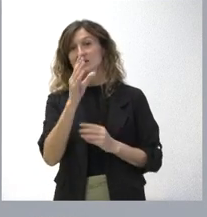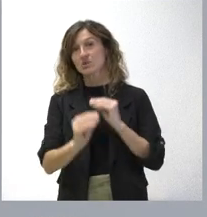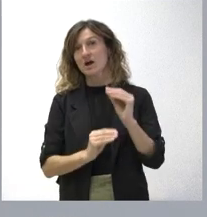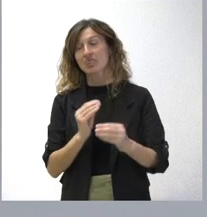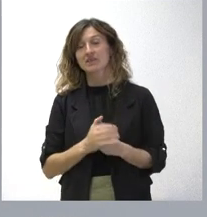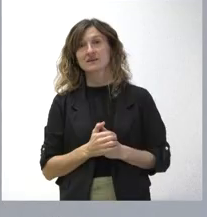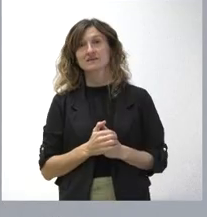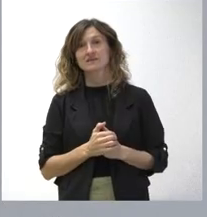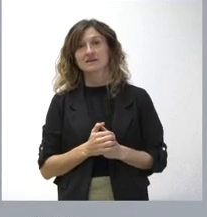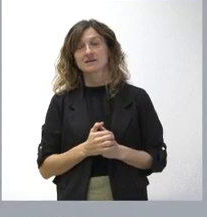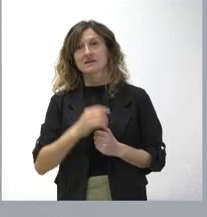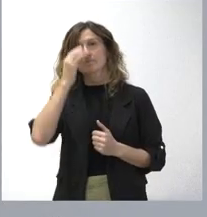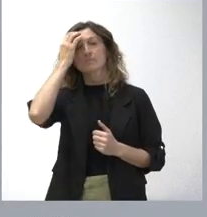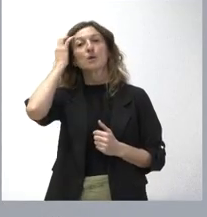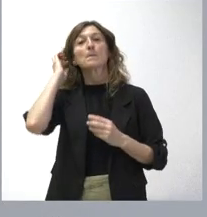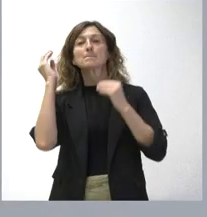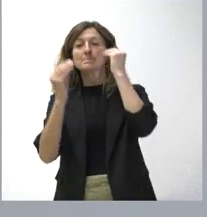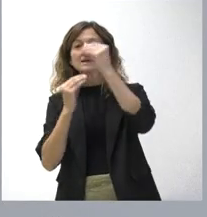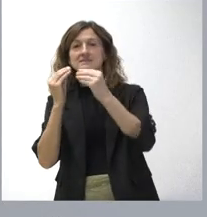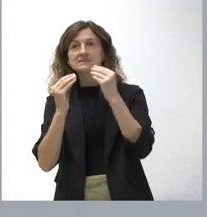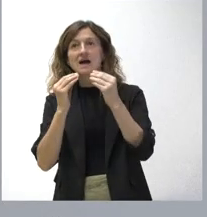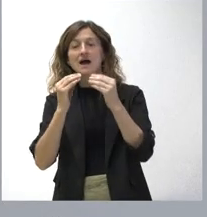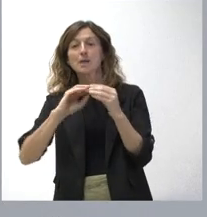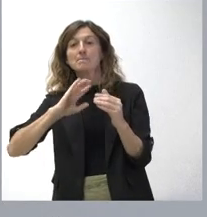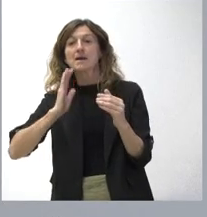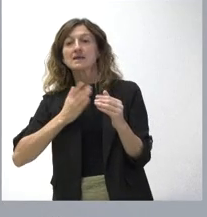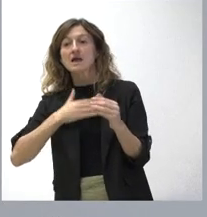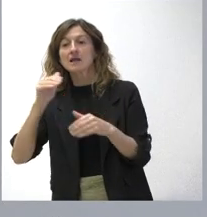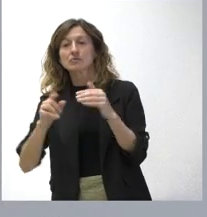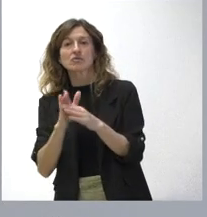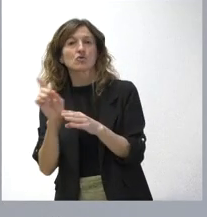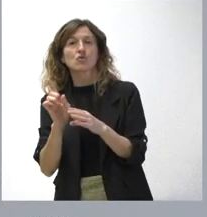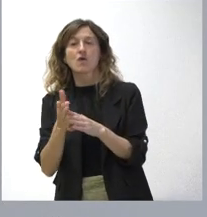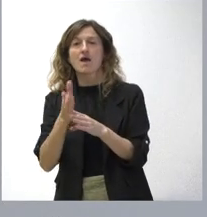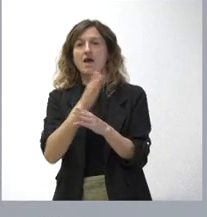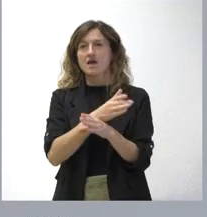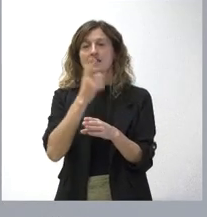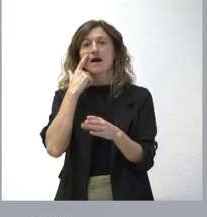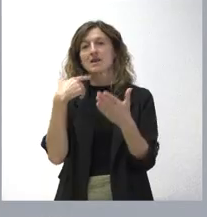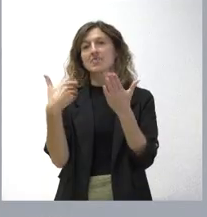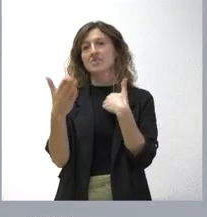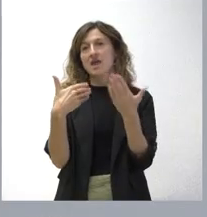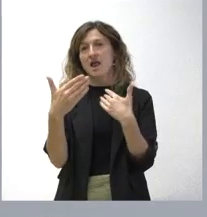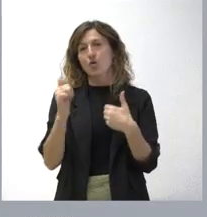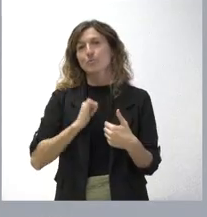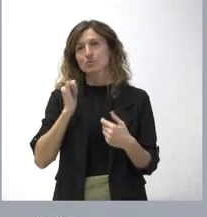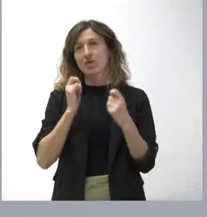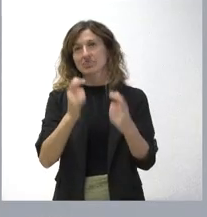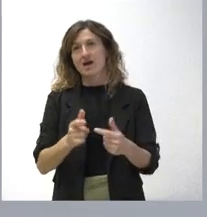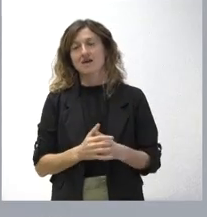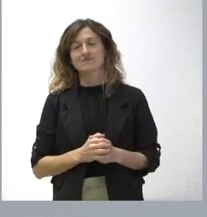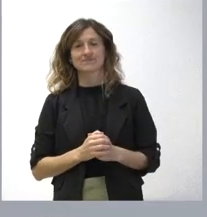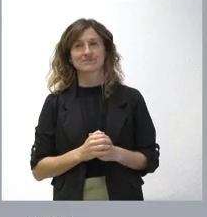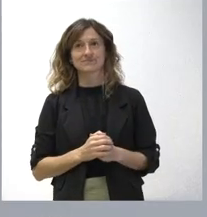Pero antes de pensar en el día después de la votación, vamos a dar una oportunidad al diálogo. Demos una